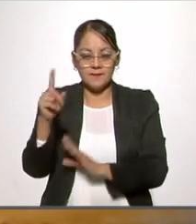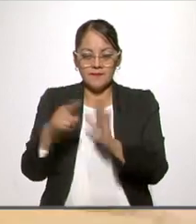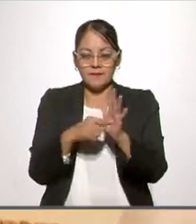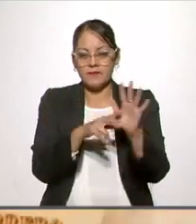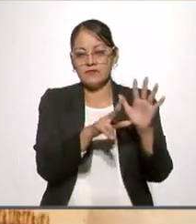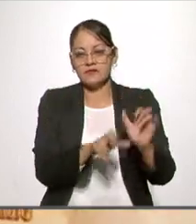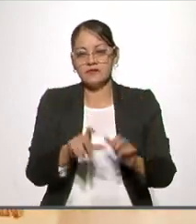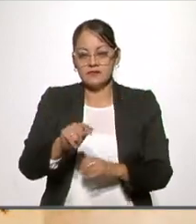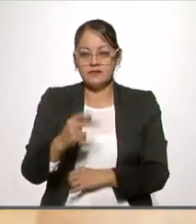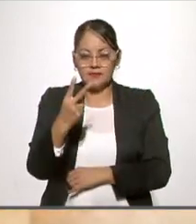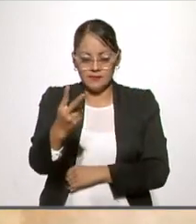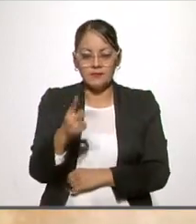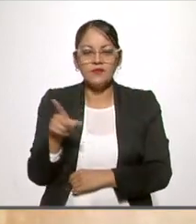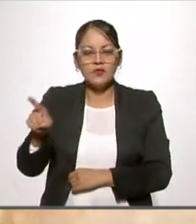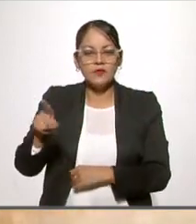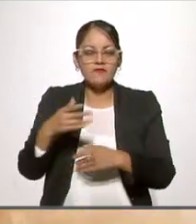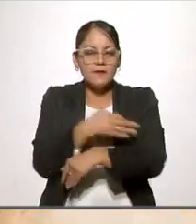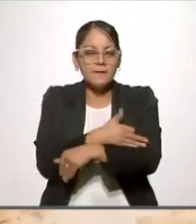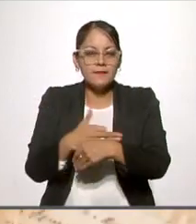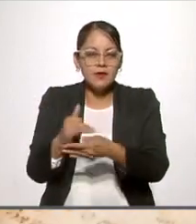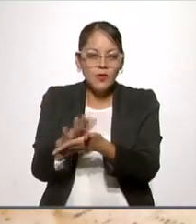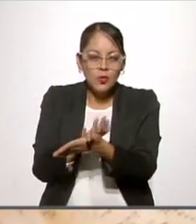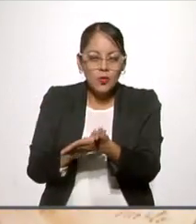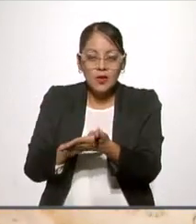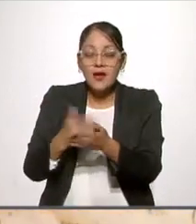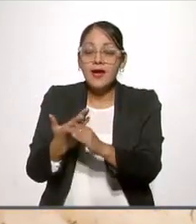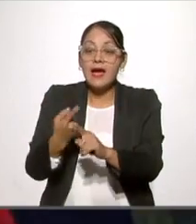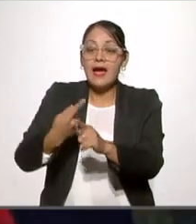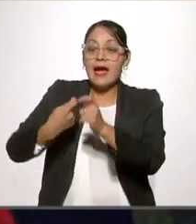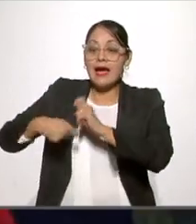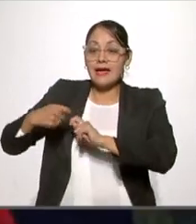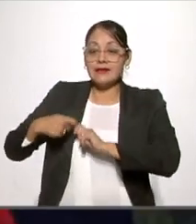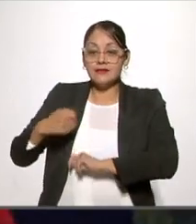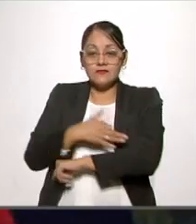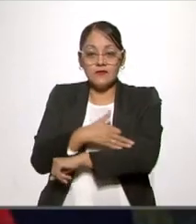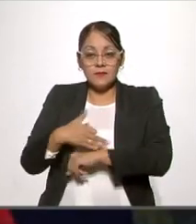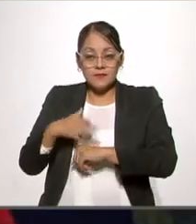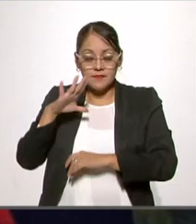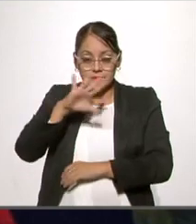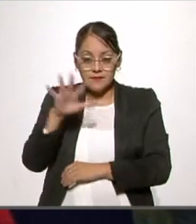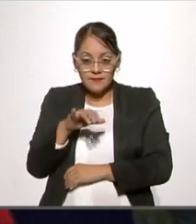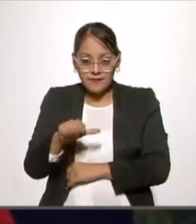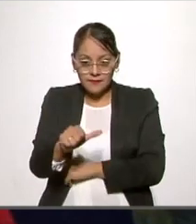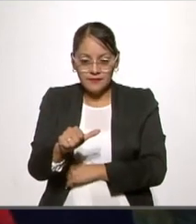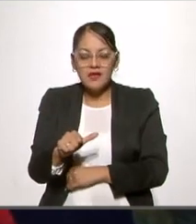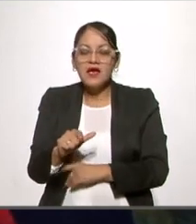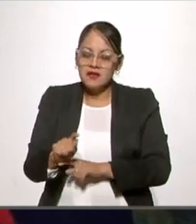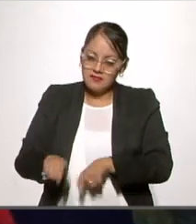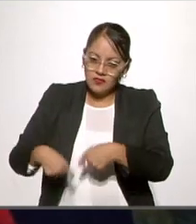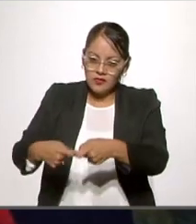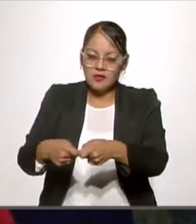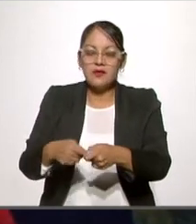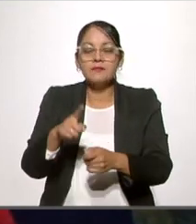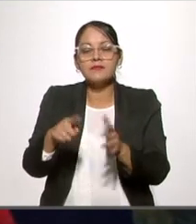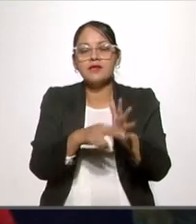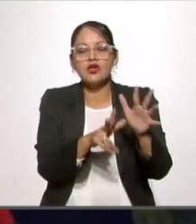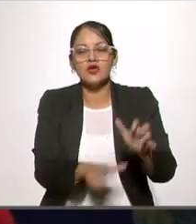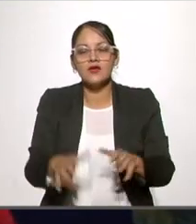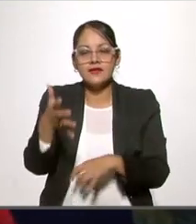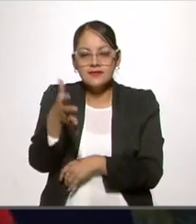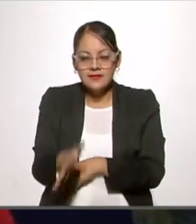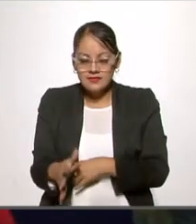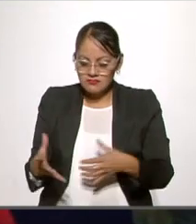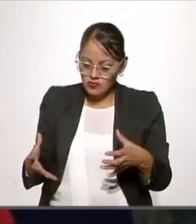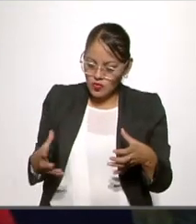De familia humilde, con sangre africana en sus venas, en 1810 se unió a la lucha insurgente bajo